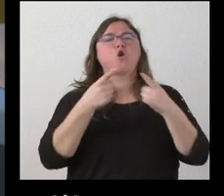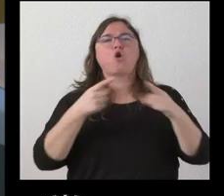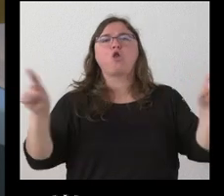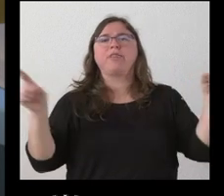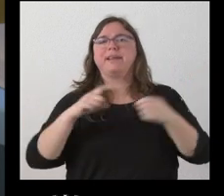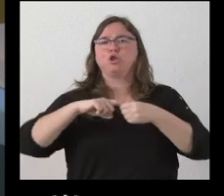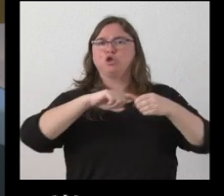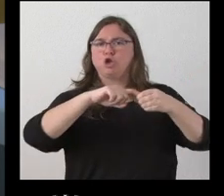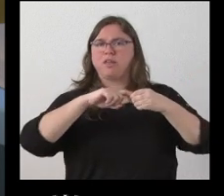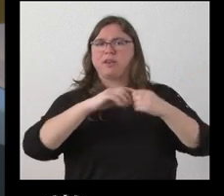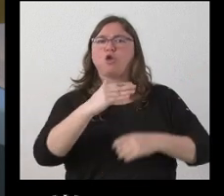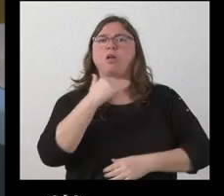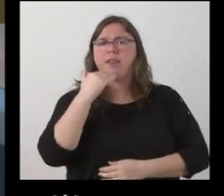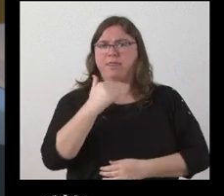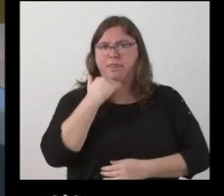organizando en Zamora